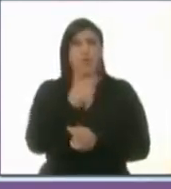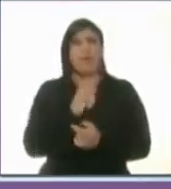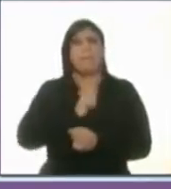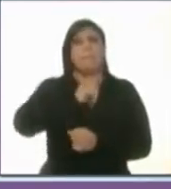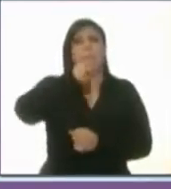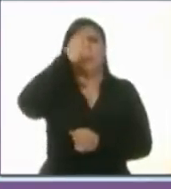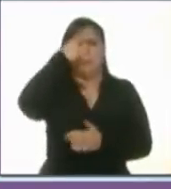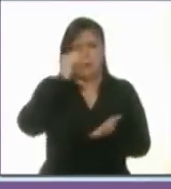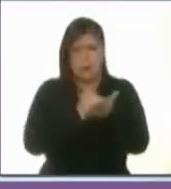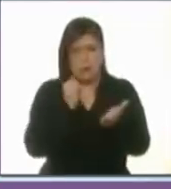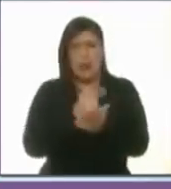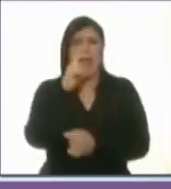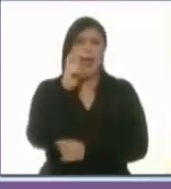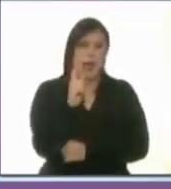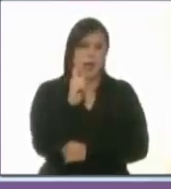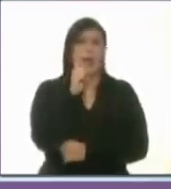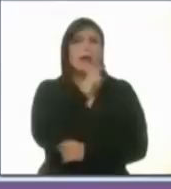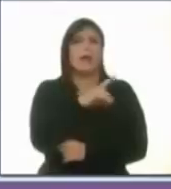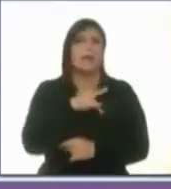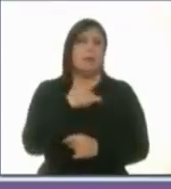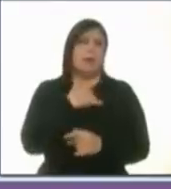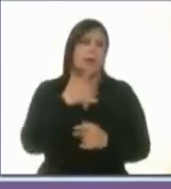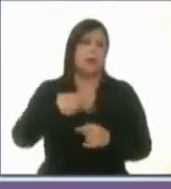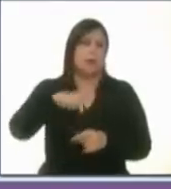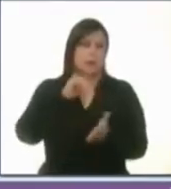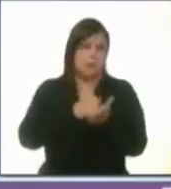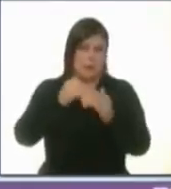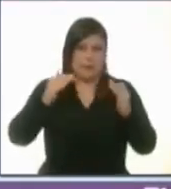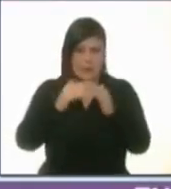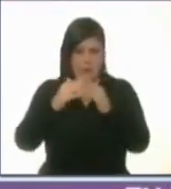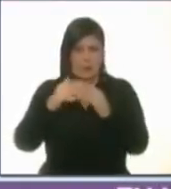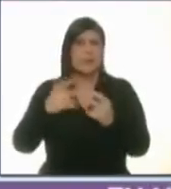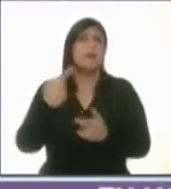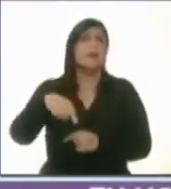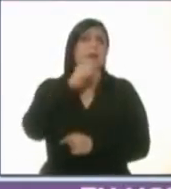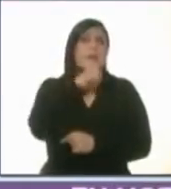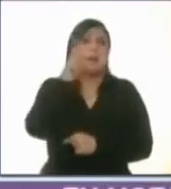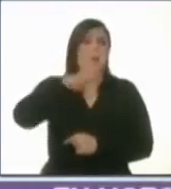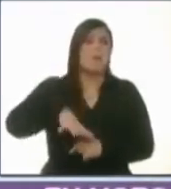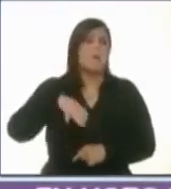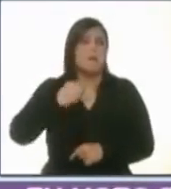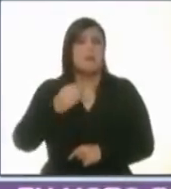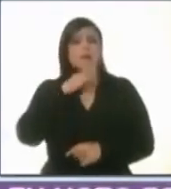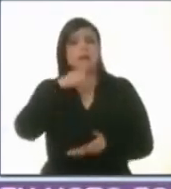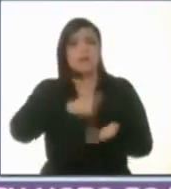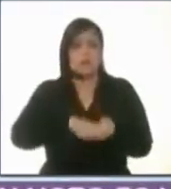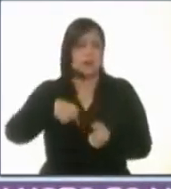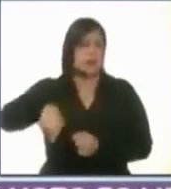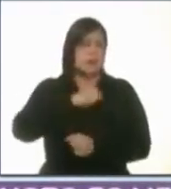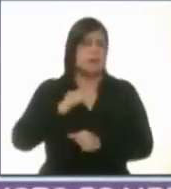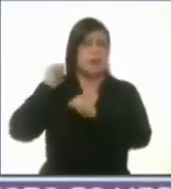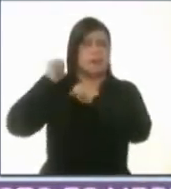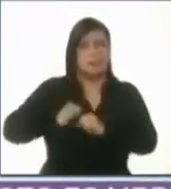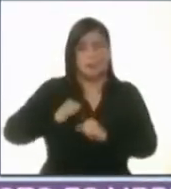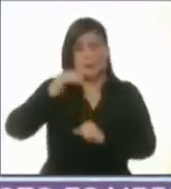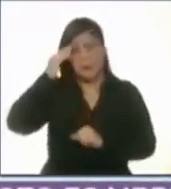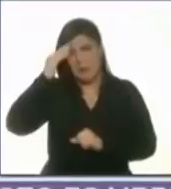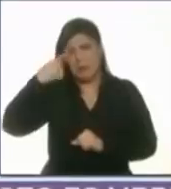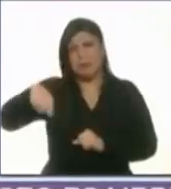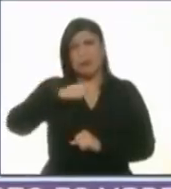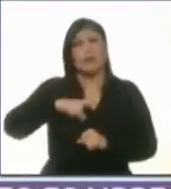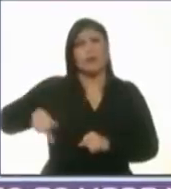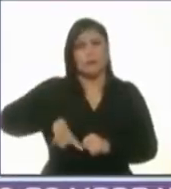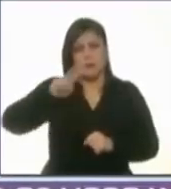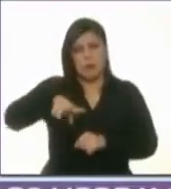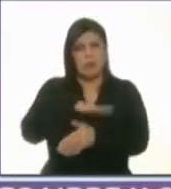en el agua y el principal abuso el abuso de la corrupción. Vamos a encabezar un gobierno honesto austero.